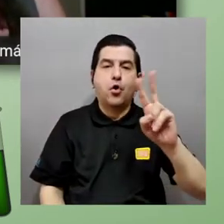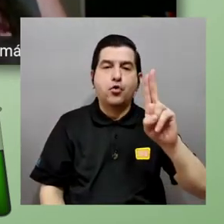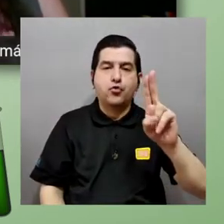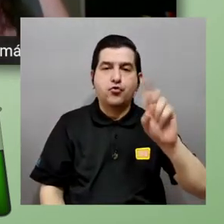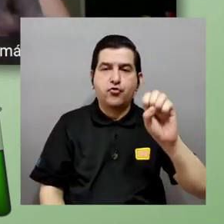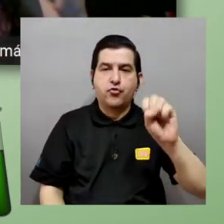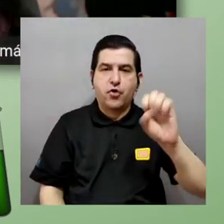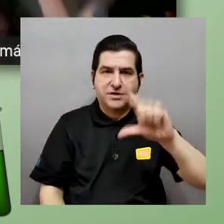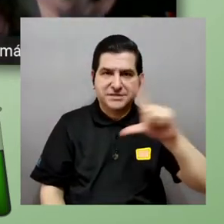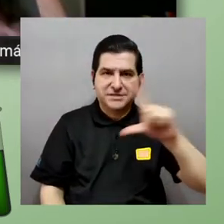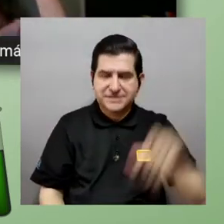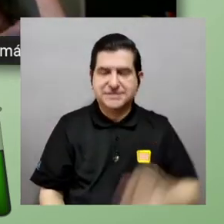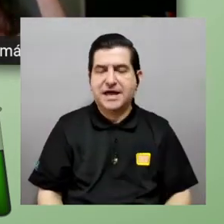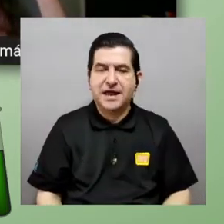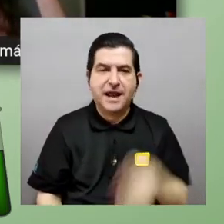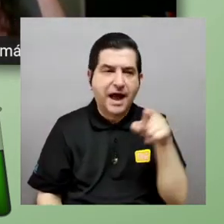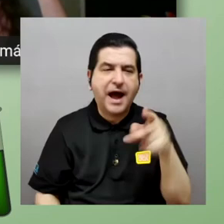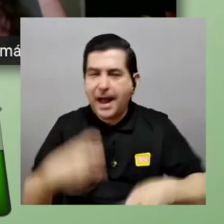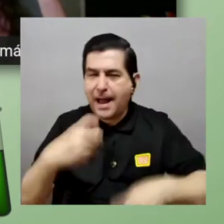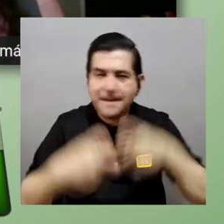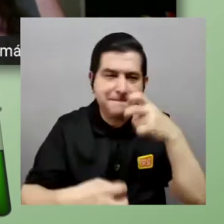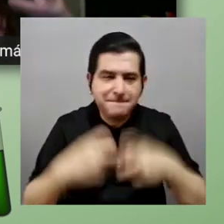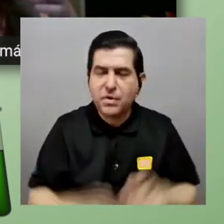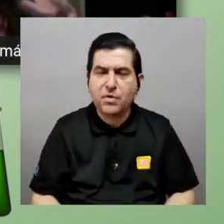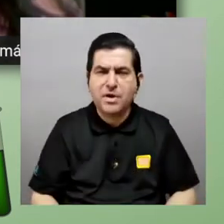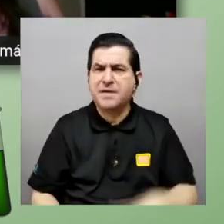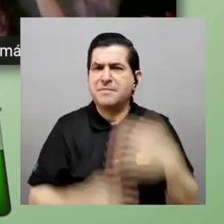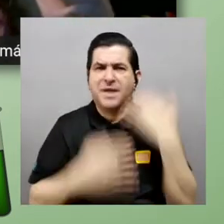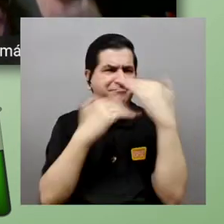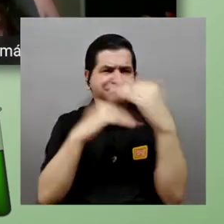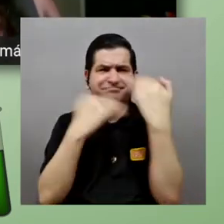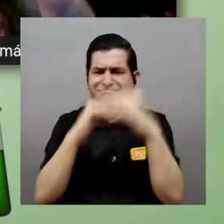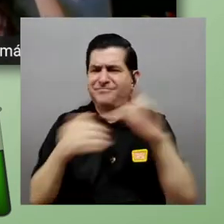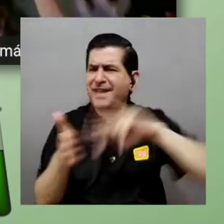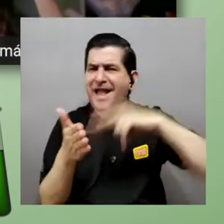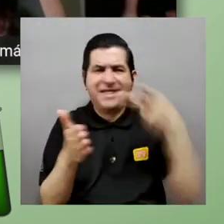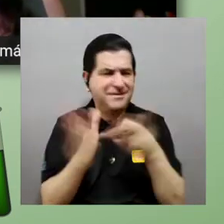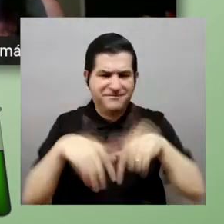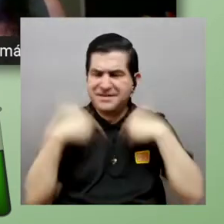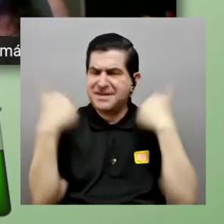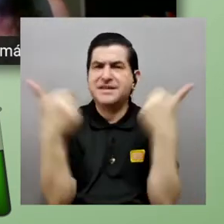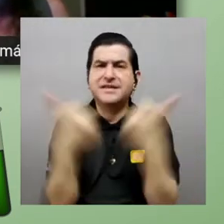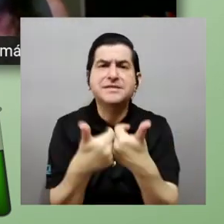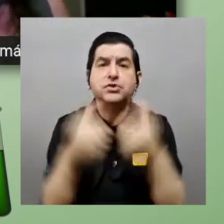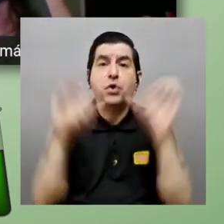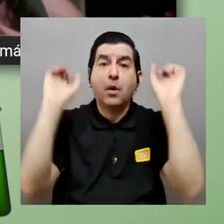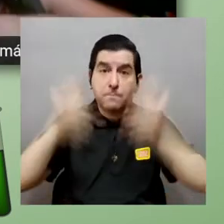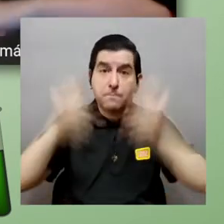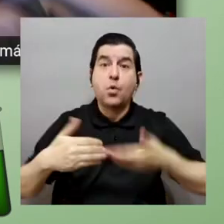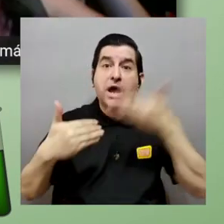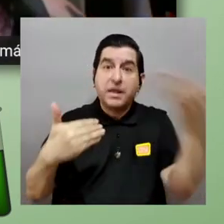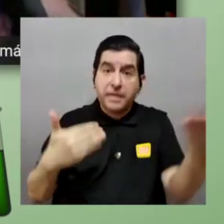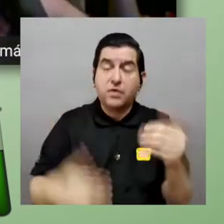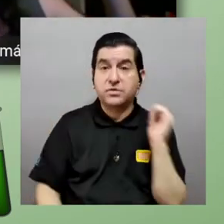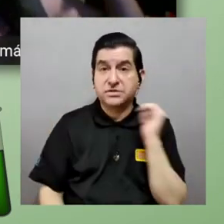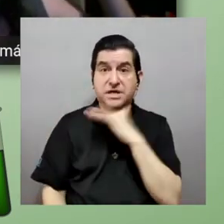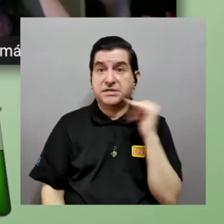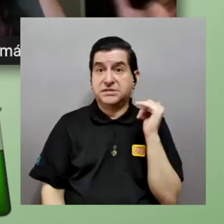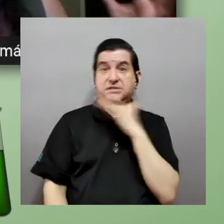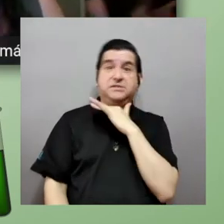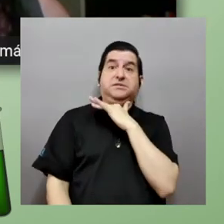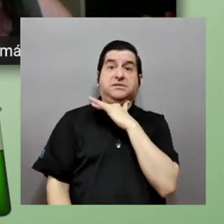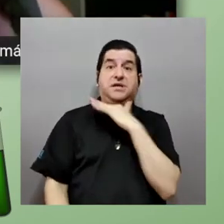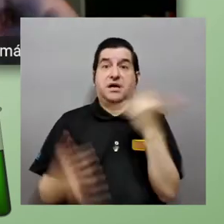cuenta o sea la paradoja de russell viene del problema en el que si no ponemos restricciones a la definición de conjunto pueden pasar cosas